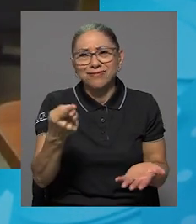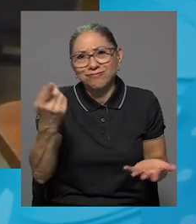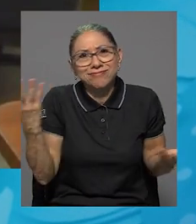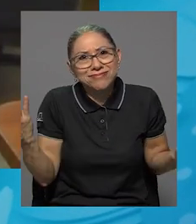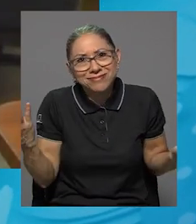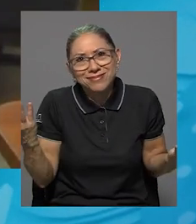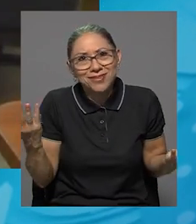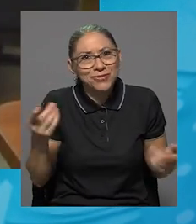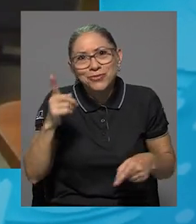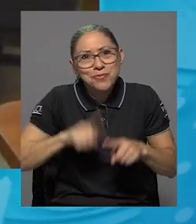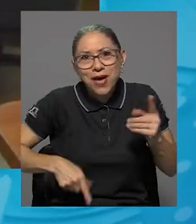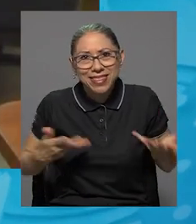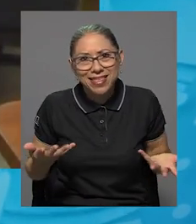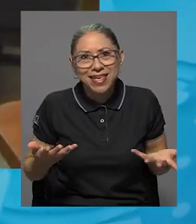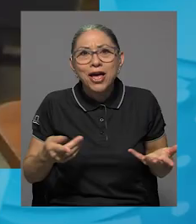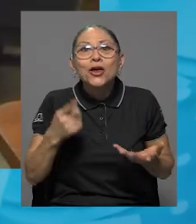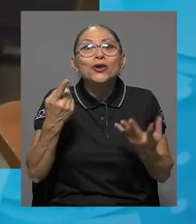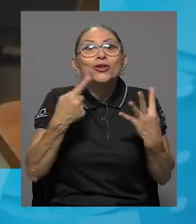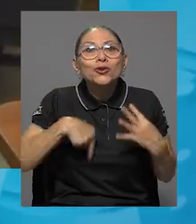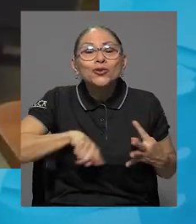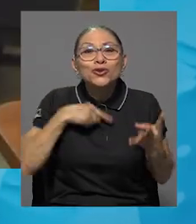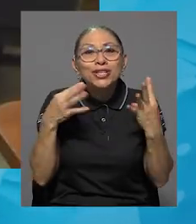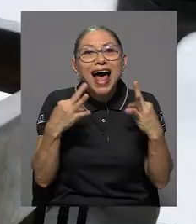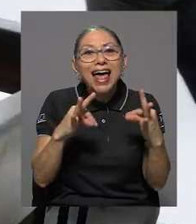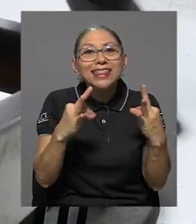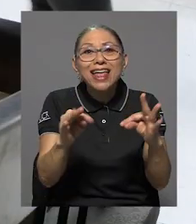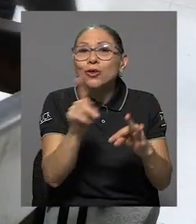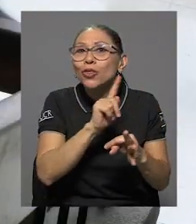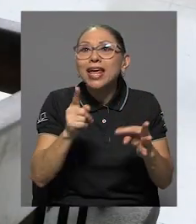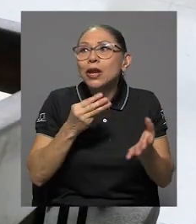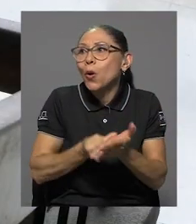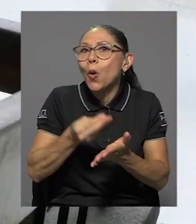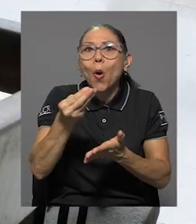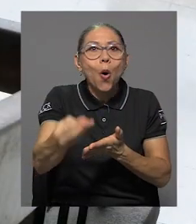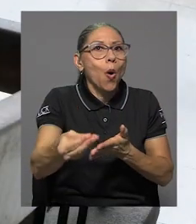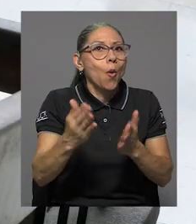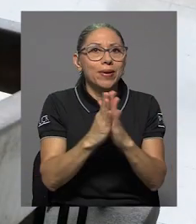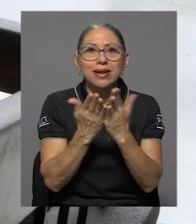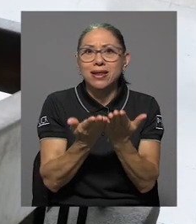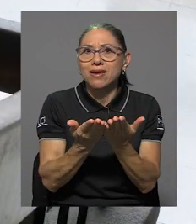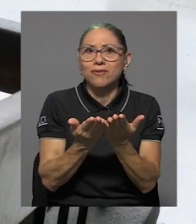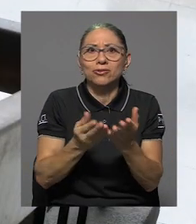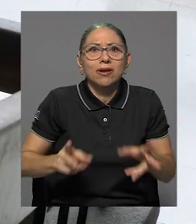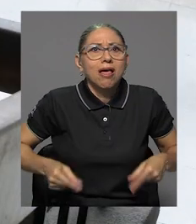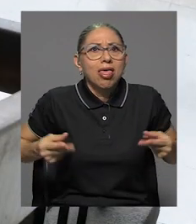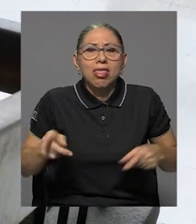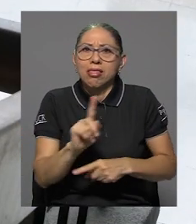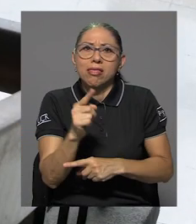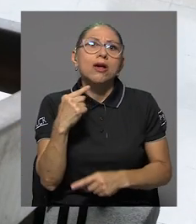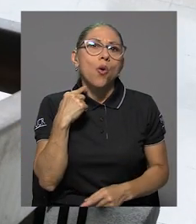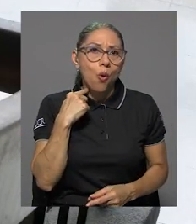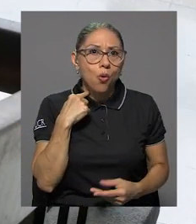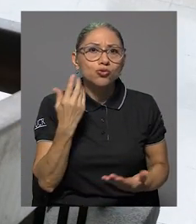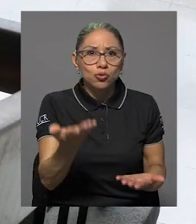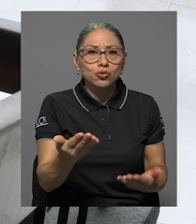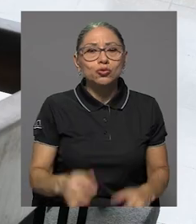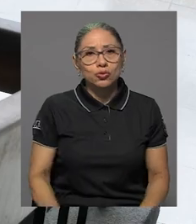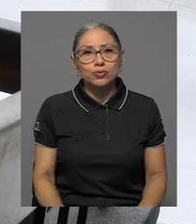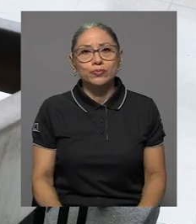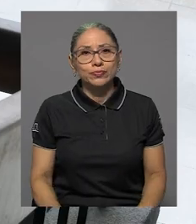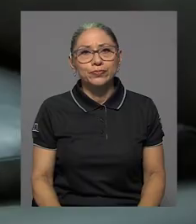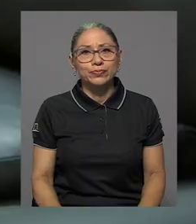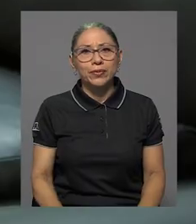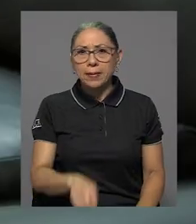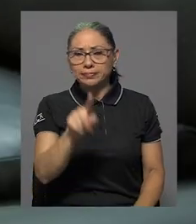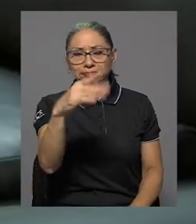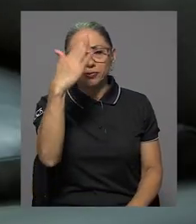tendría sentido, ¿verdad? Porque estamos tratando más bien de que no gasten dinero en libros que sabemos que en este momento son un poquito costosos, ¿verdad?